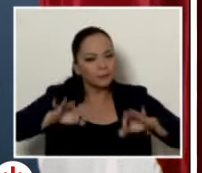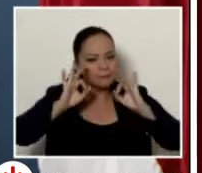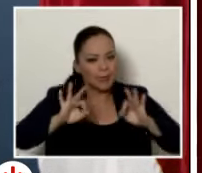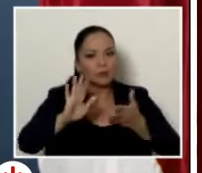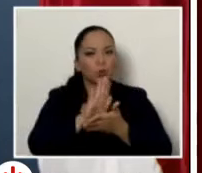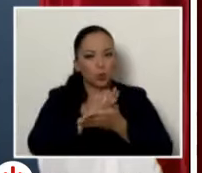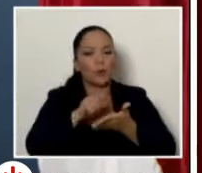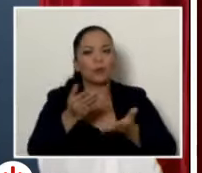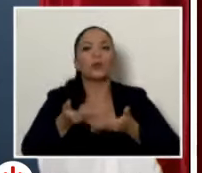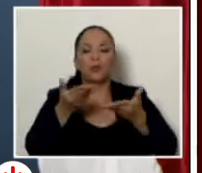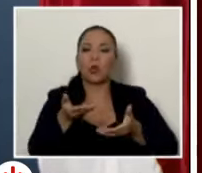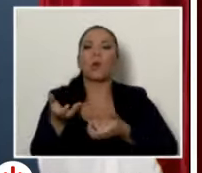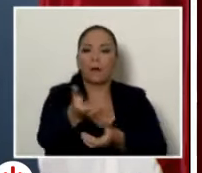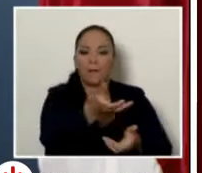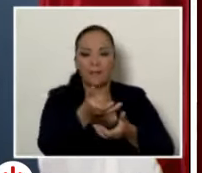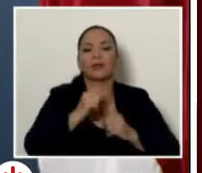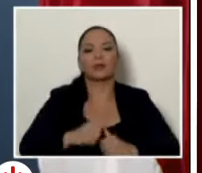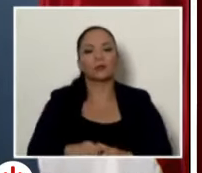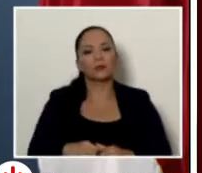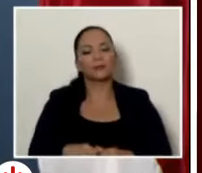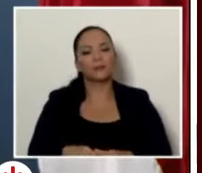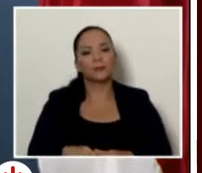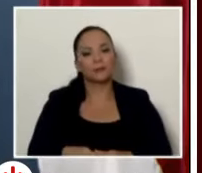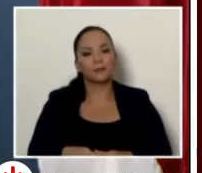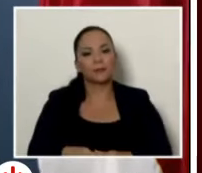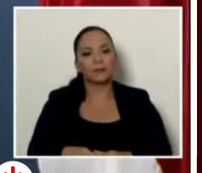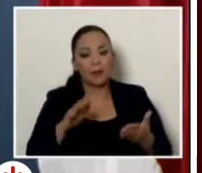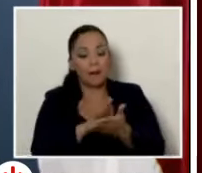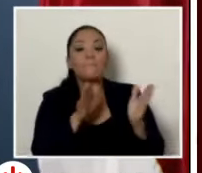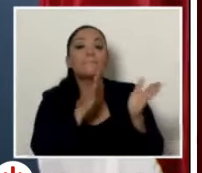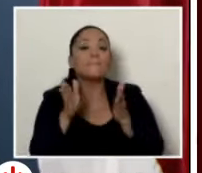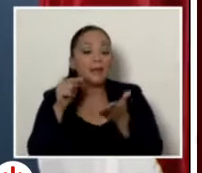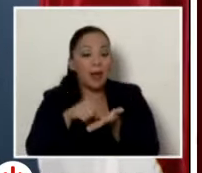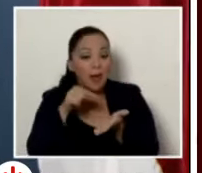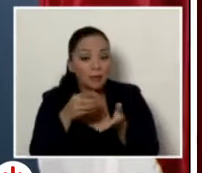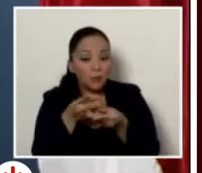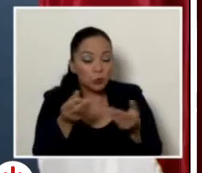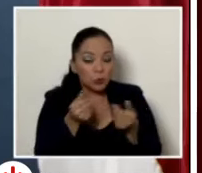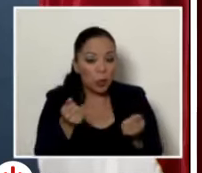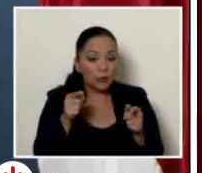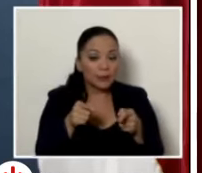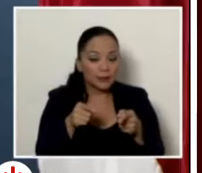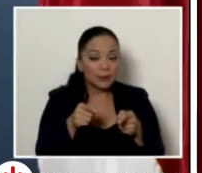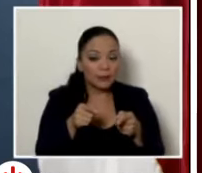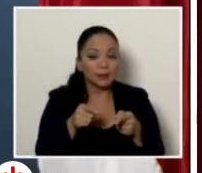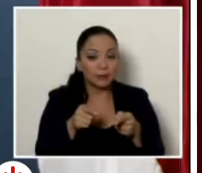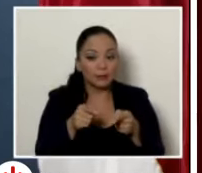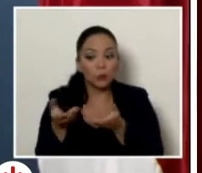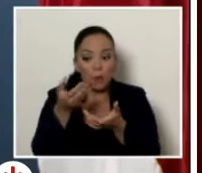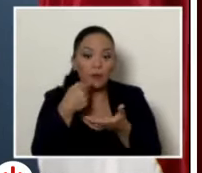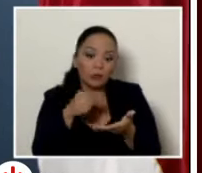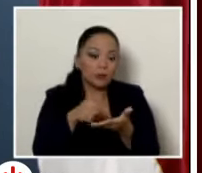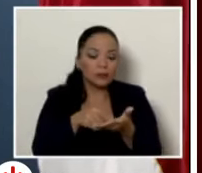bomberos el mismo plan remedial en el que ellos reconocen que son un obstáculo y